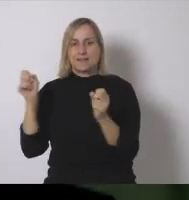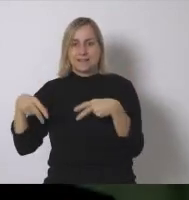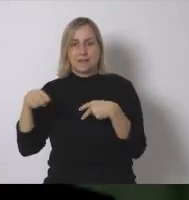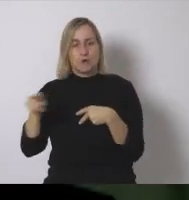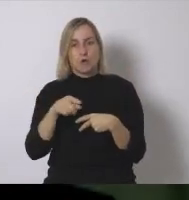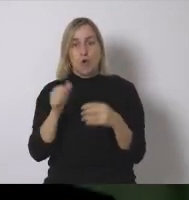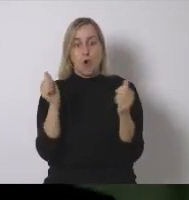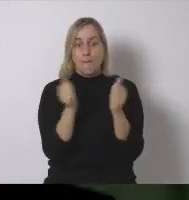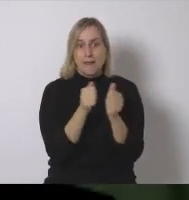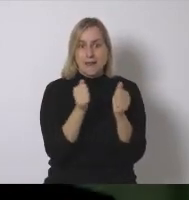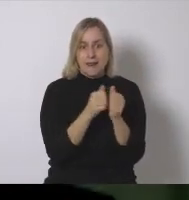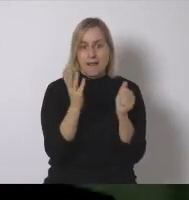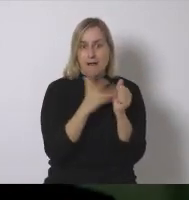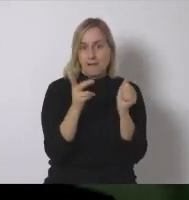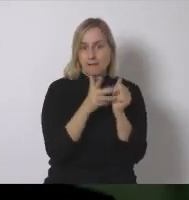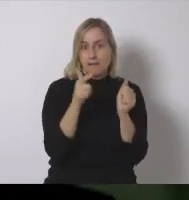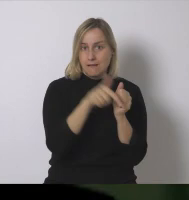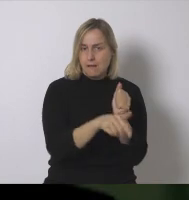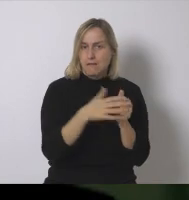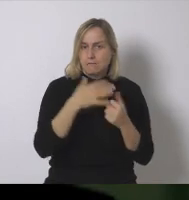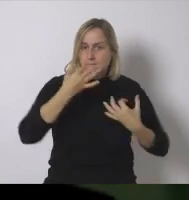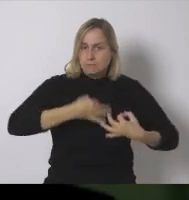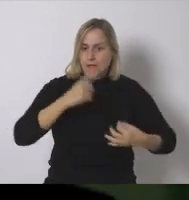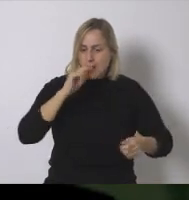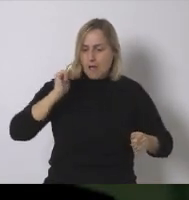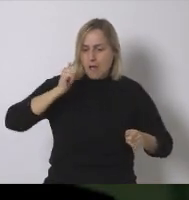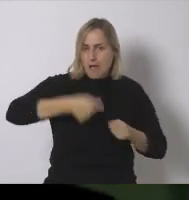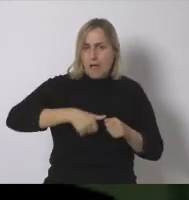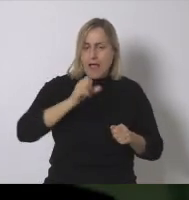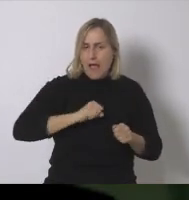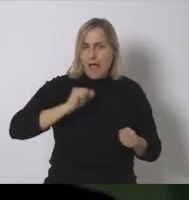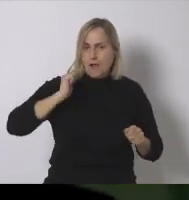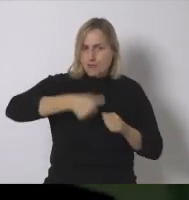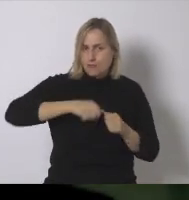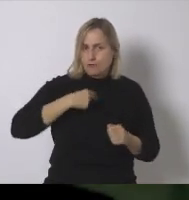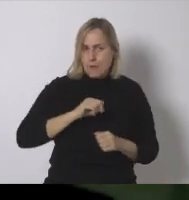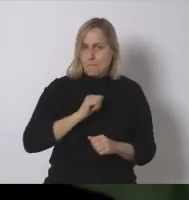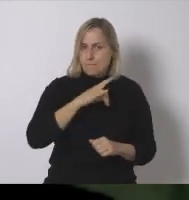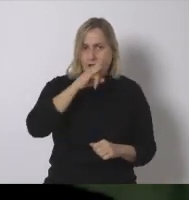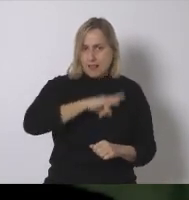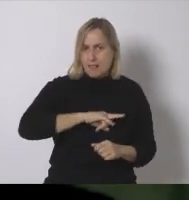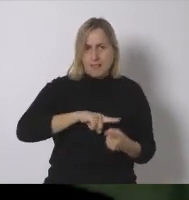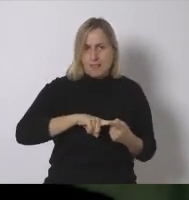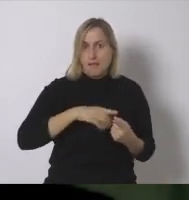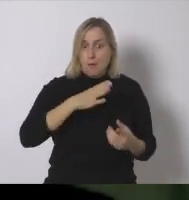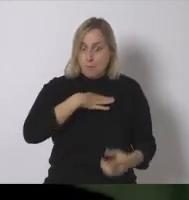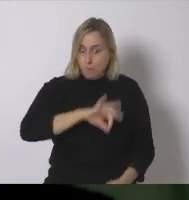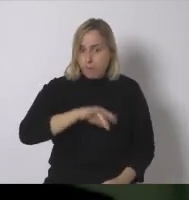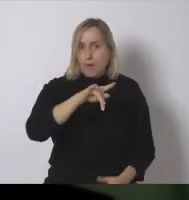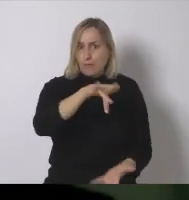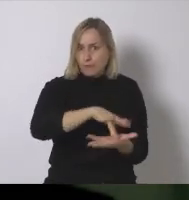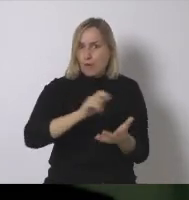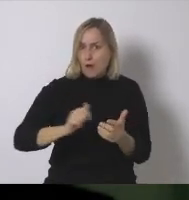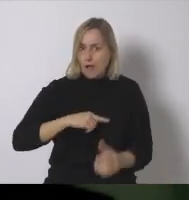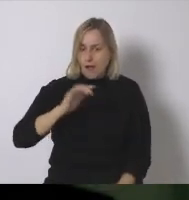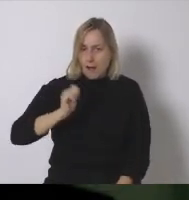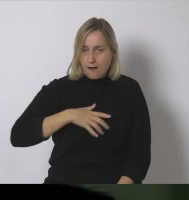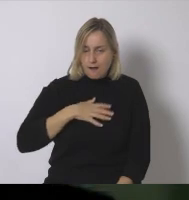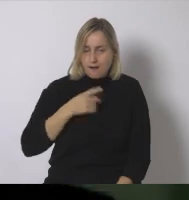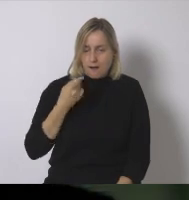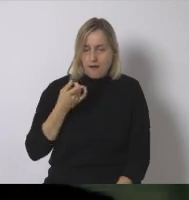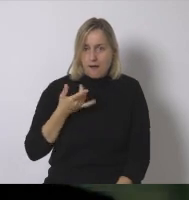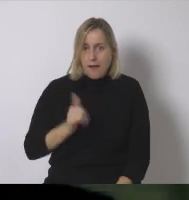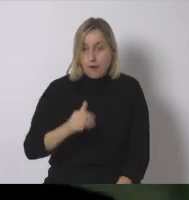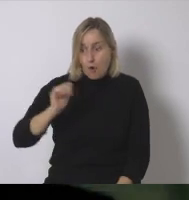queman estos materiales la minería de materiales es cierto llevamos años haciéndolo muy mal pero quizás tengamos